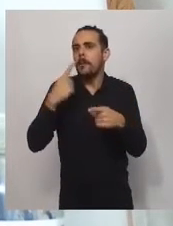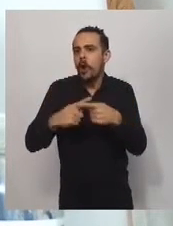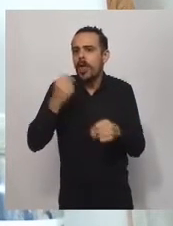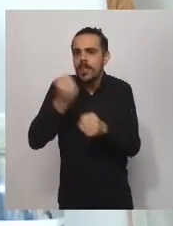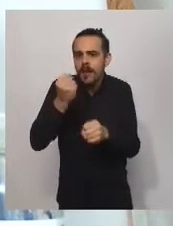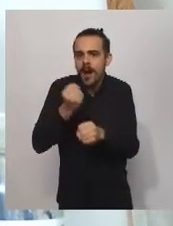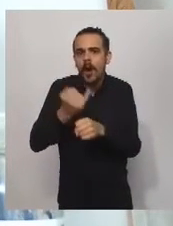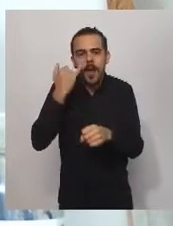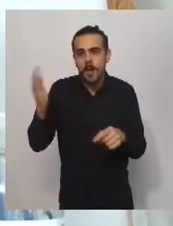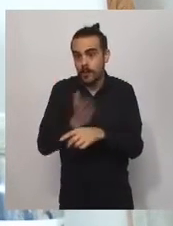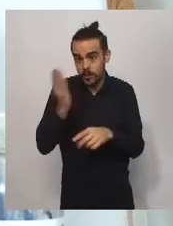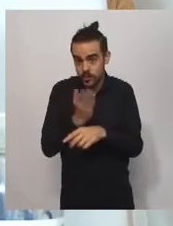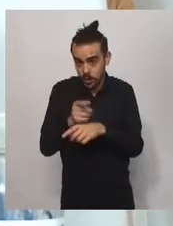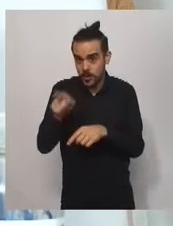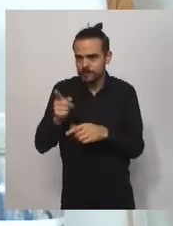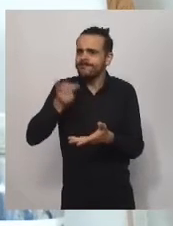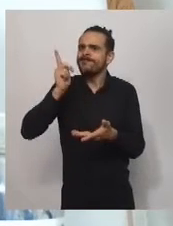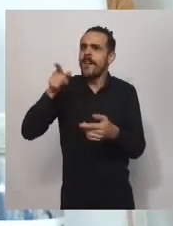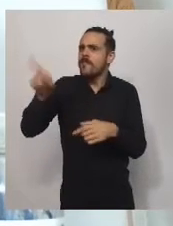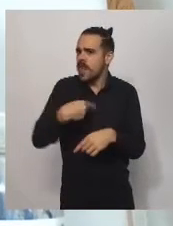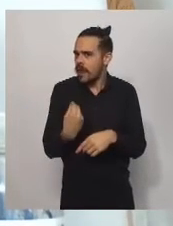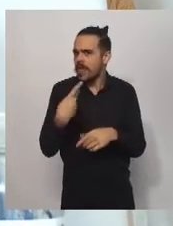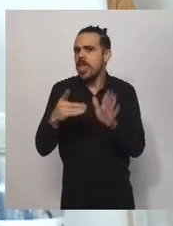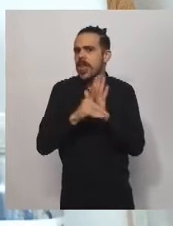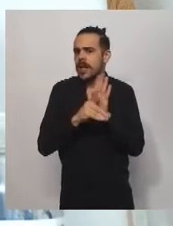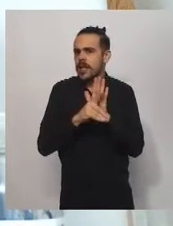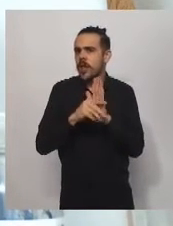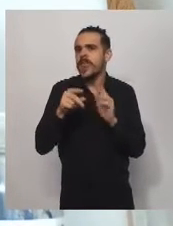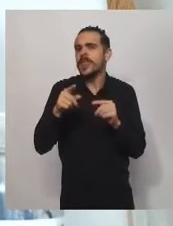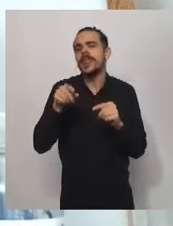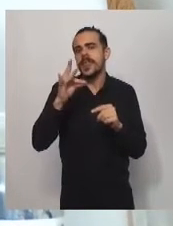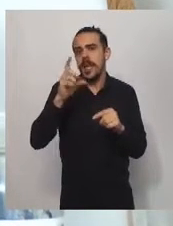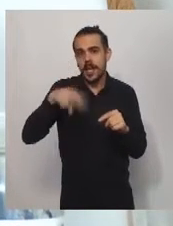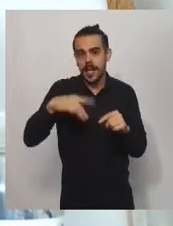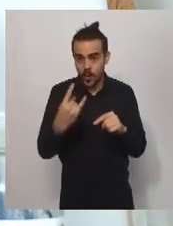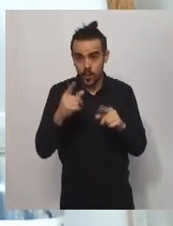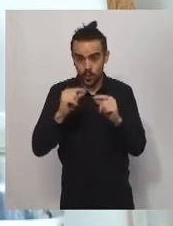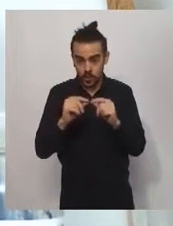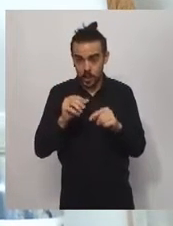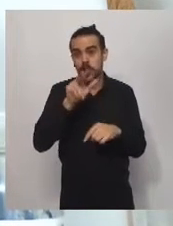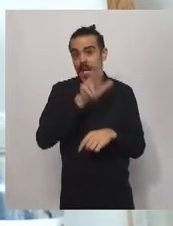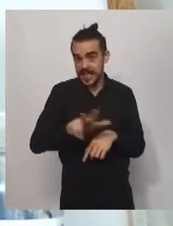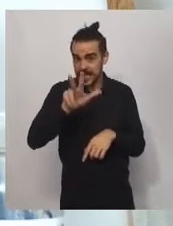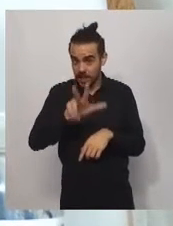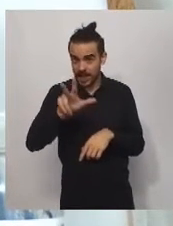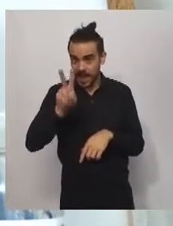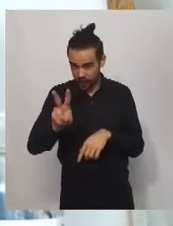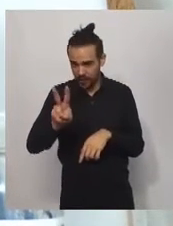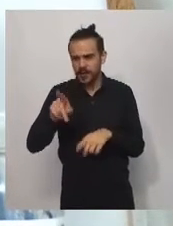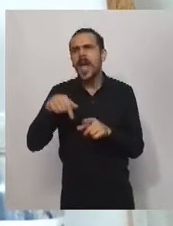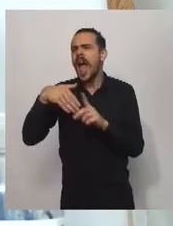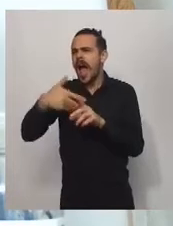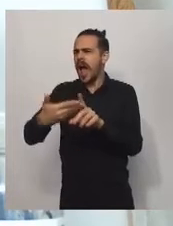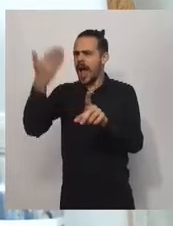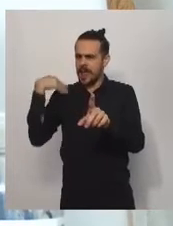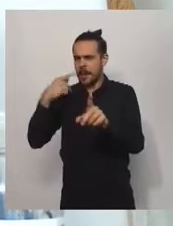instituido por el Decreto de Necesidad y Urgencia Número 332, que ya regía para las pymes, pero